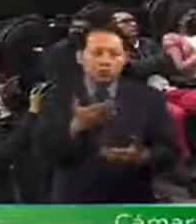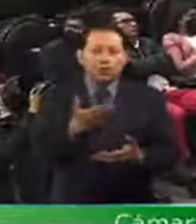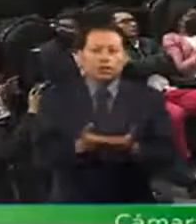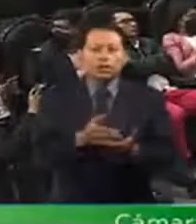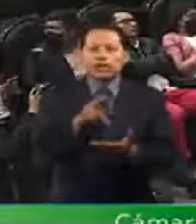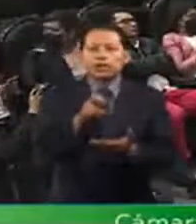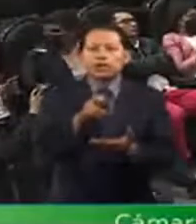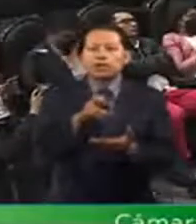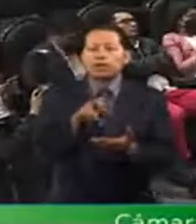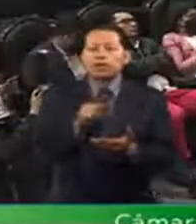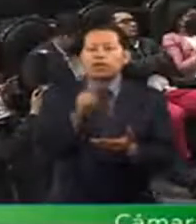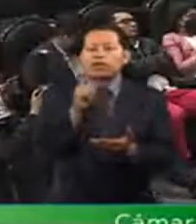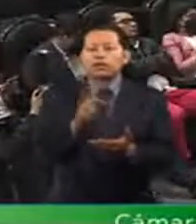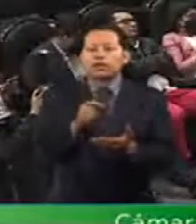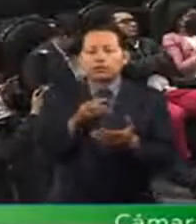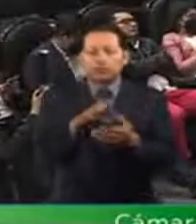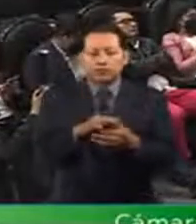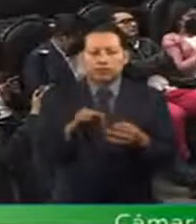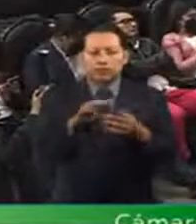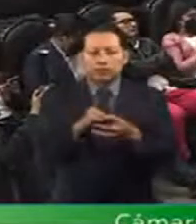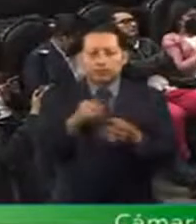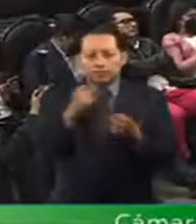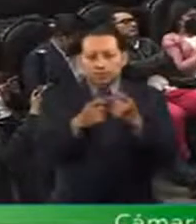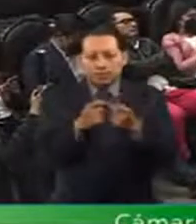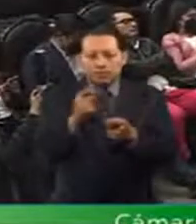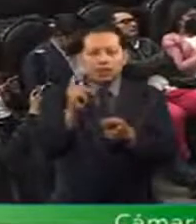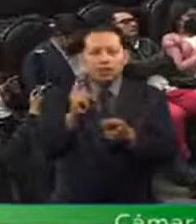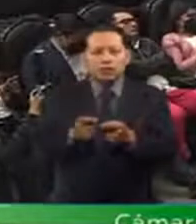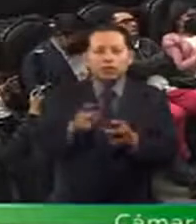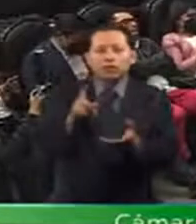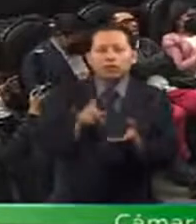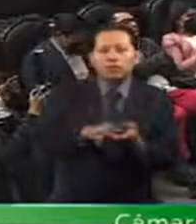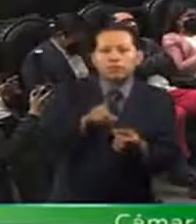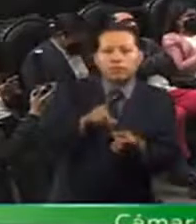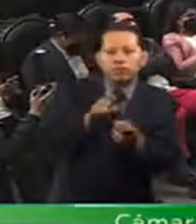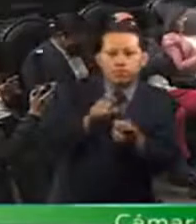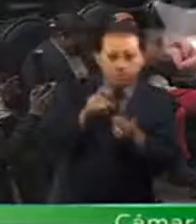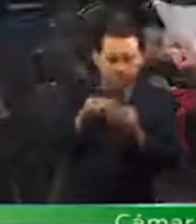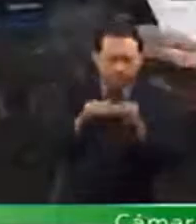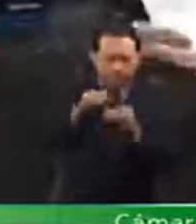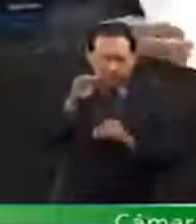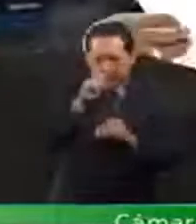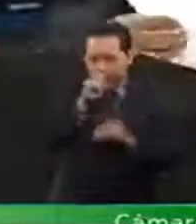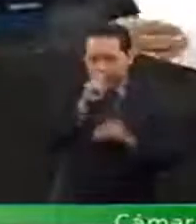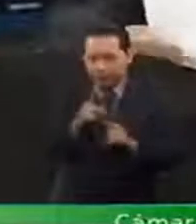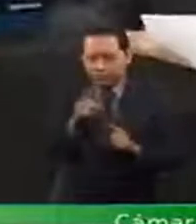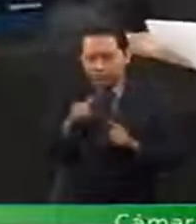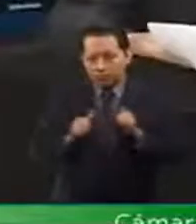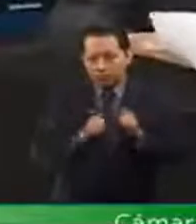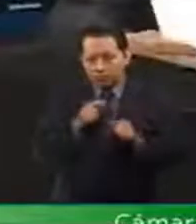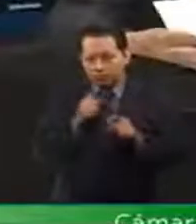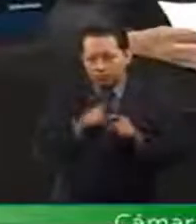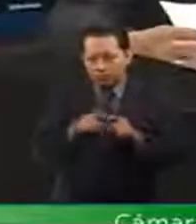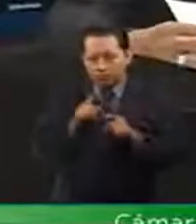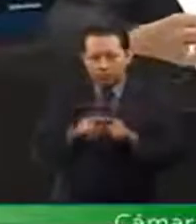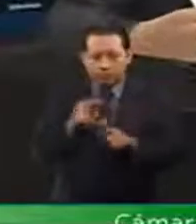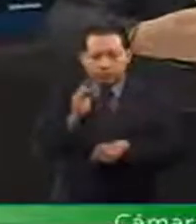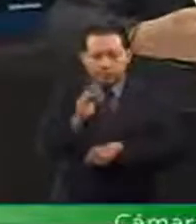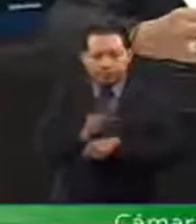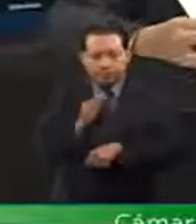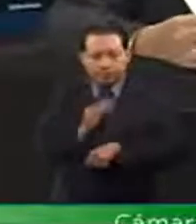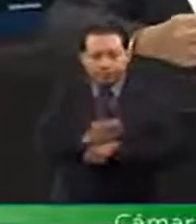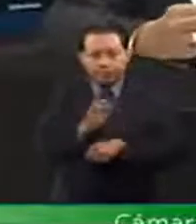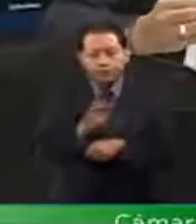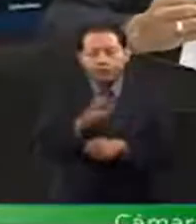hemos inscrito están aquellas que para los ingresos excedentes y aprovechamientos que actualmente